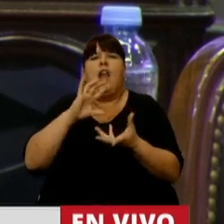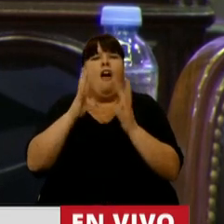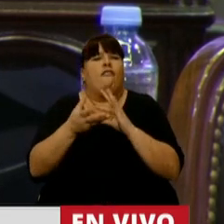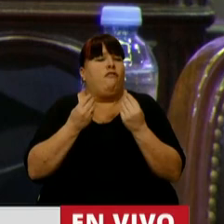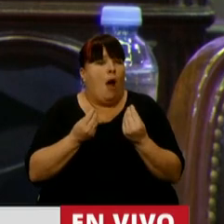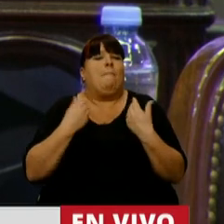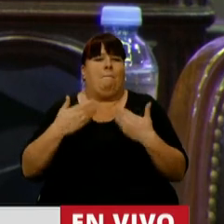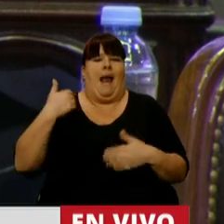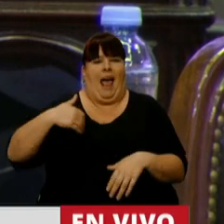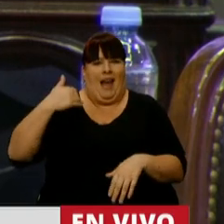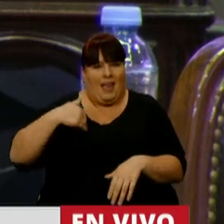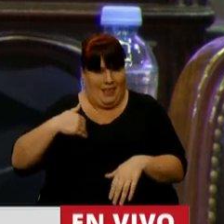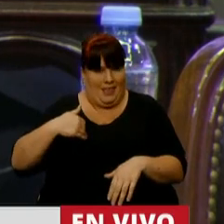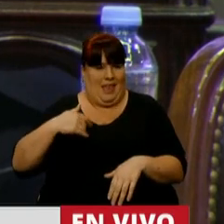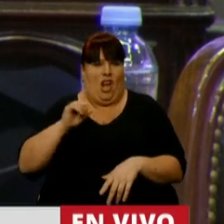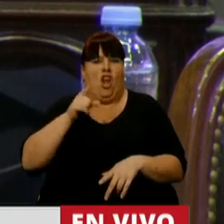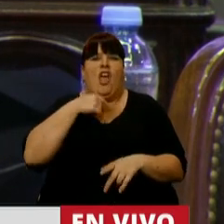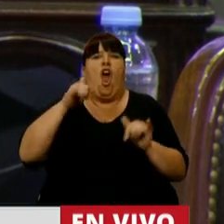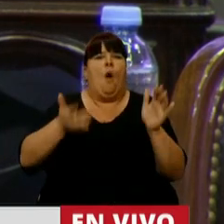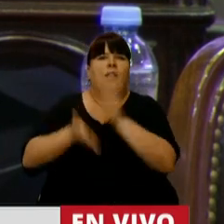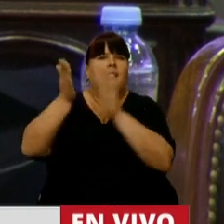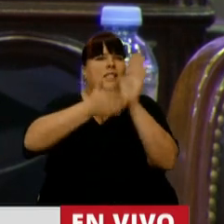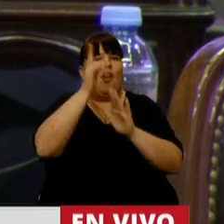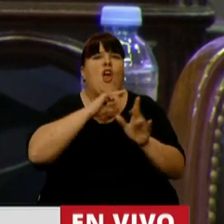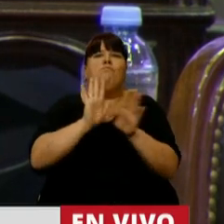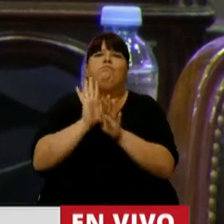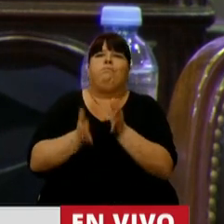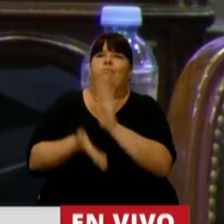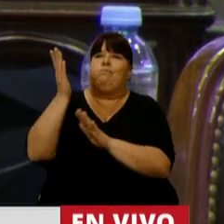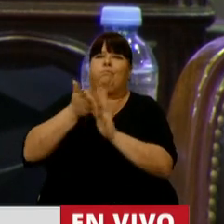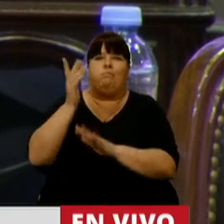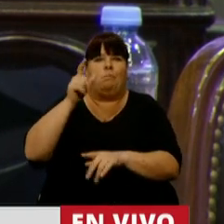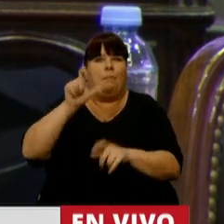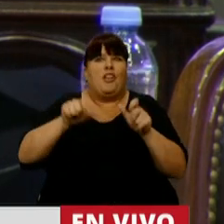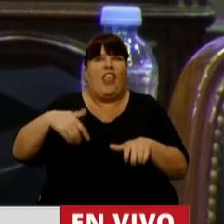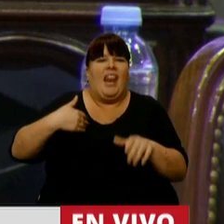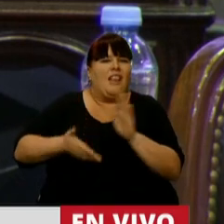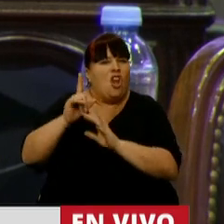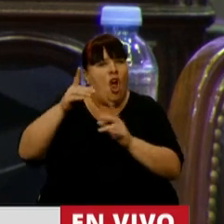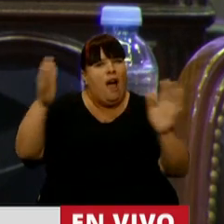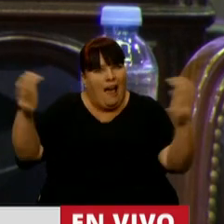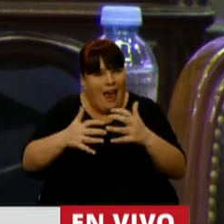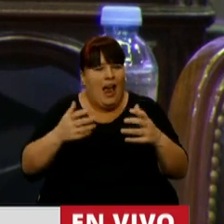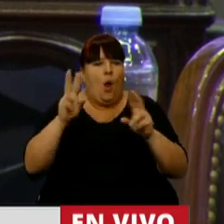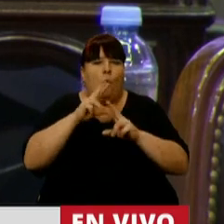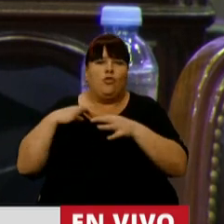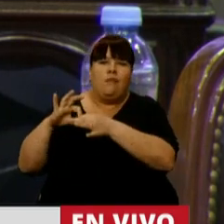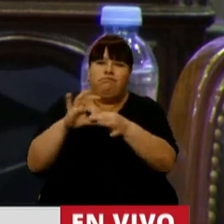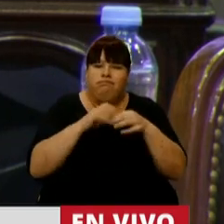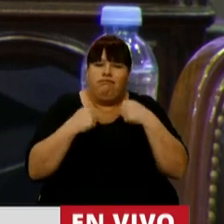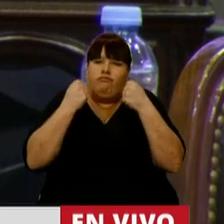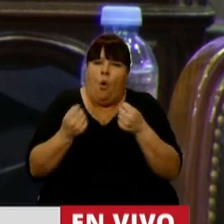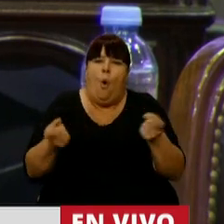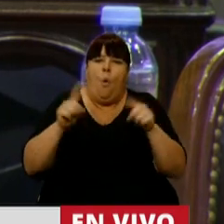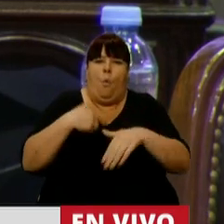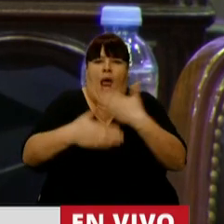posible para que la Argentina no expulse a sus jóvenes, no expulse a sus nacionales, sino que los invite a forjar todos juntos la